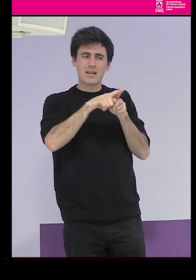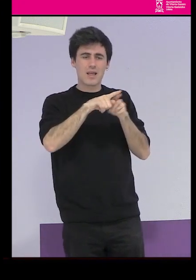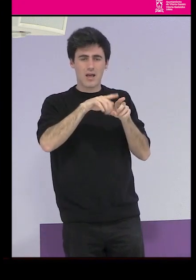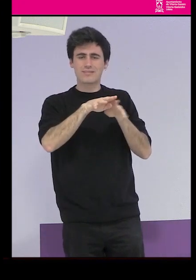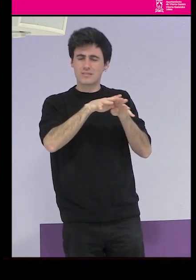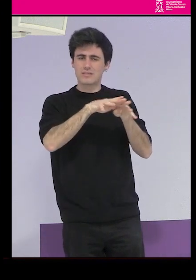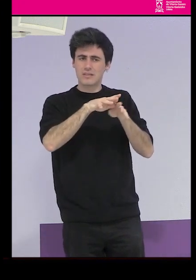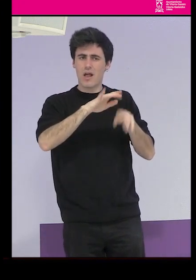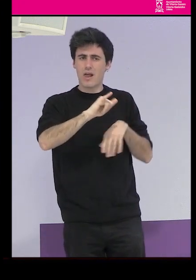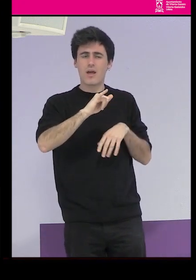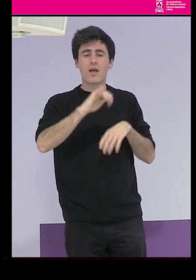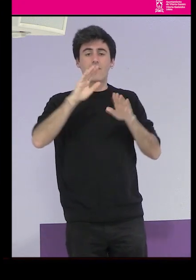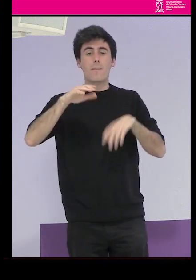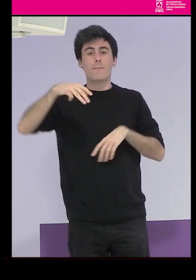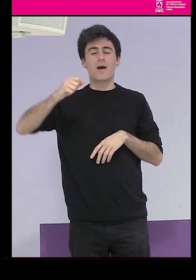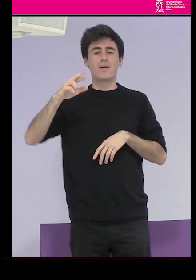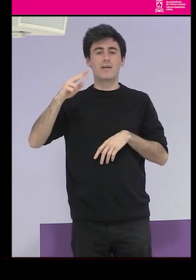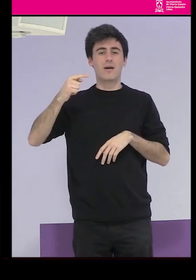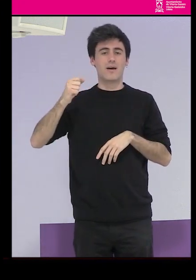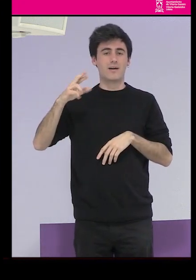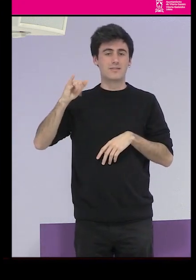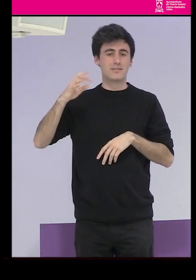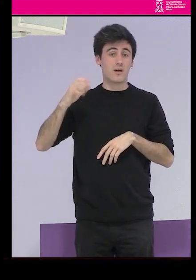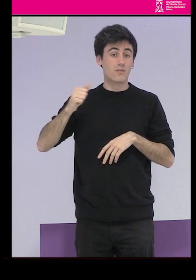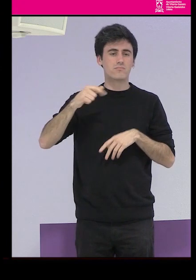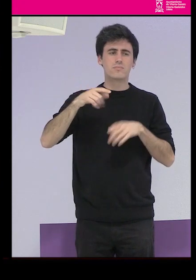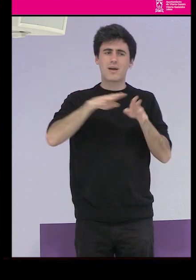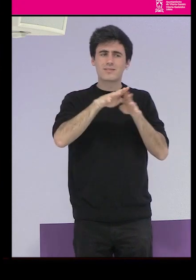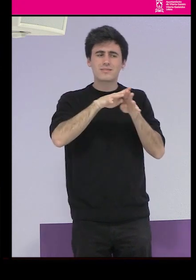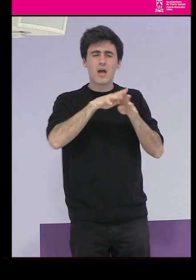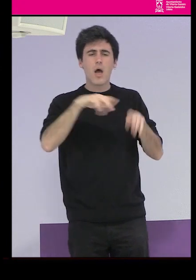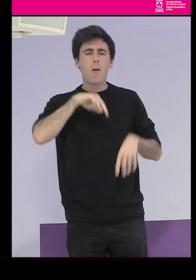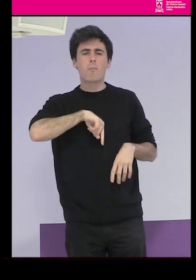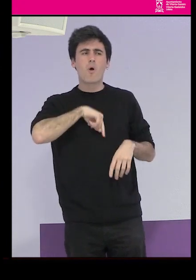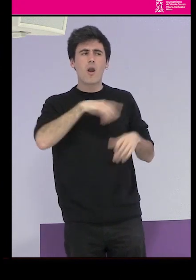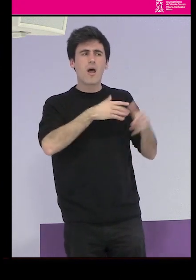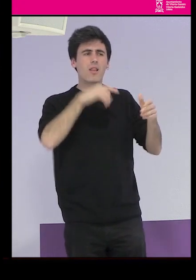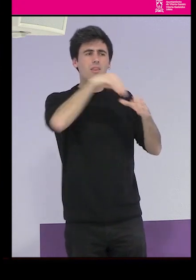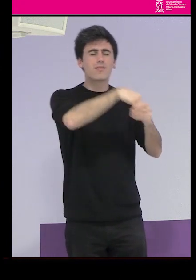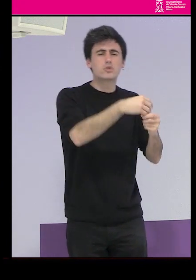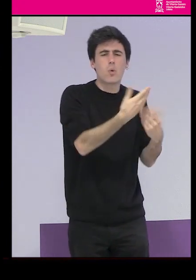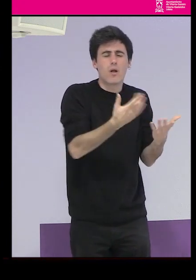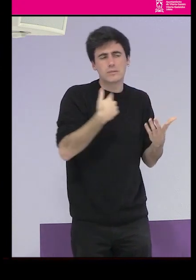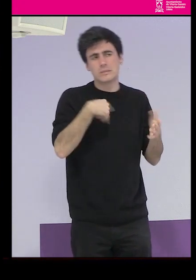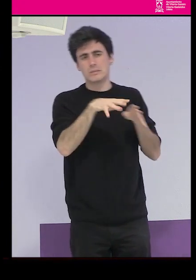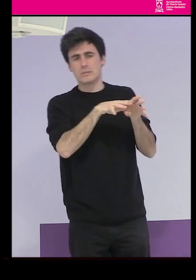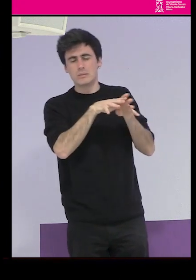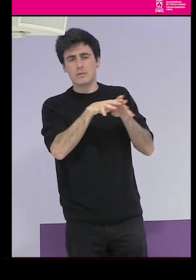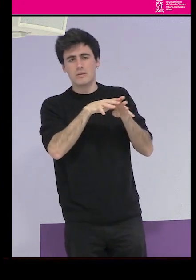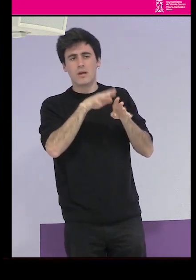Nelken, que escribió un montón de artículos criticando toda la moralina que había detrás de este patronato y que no había en